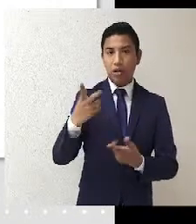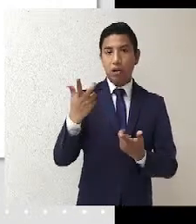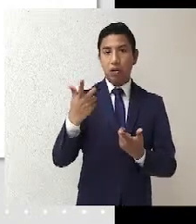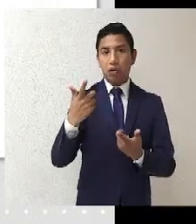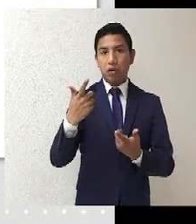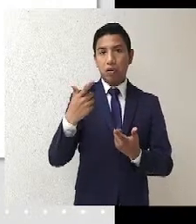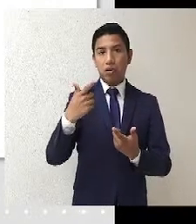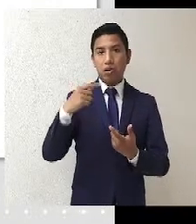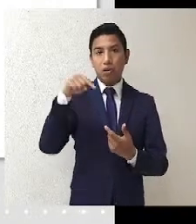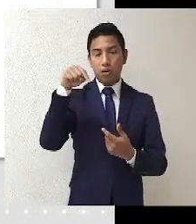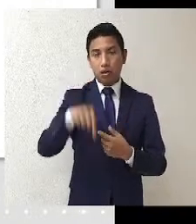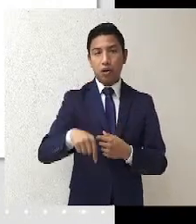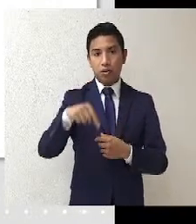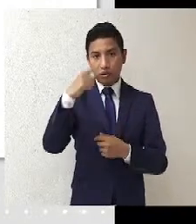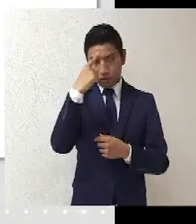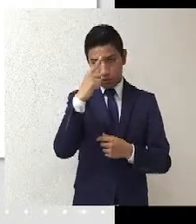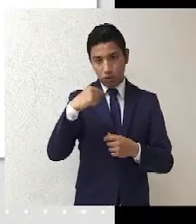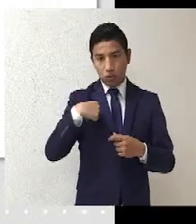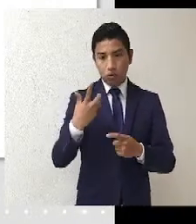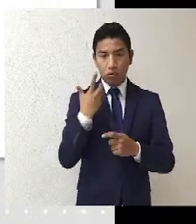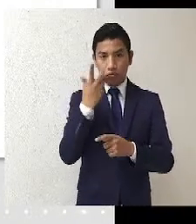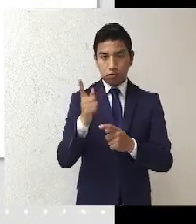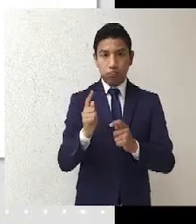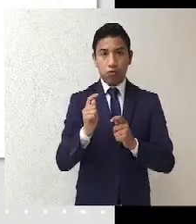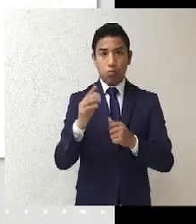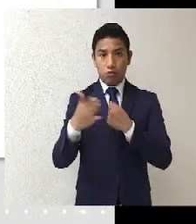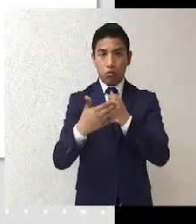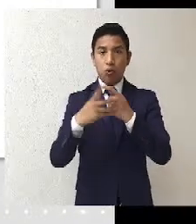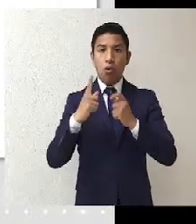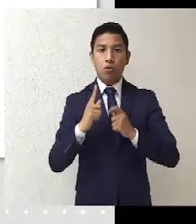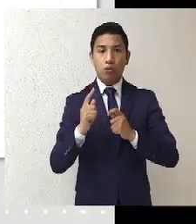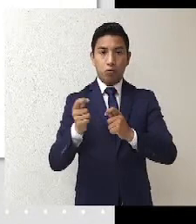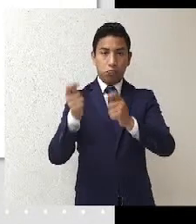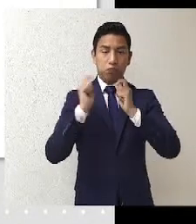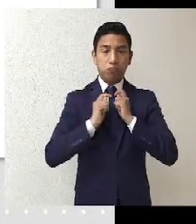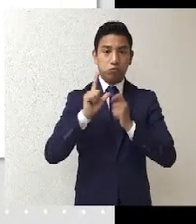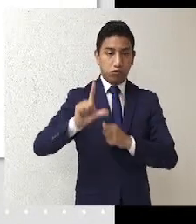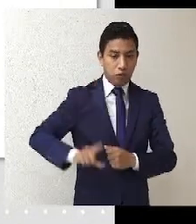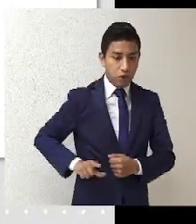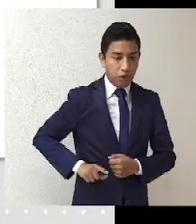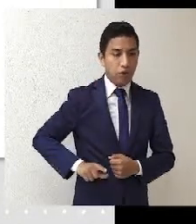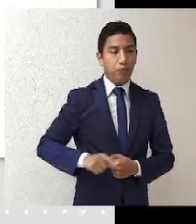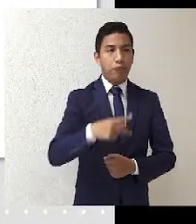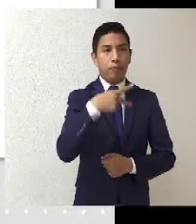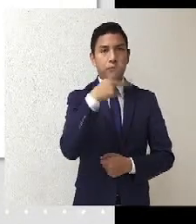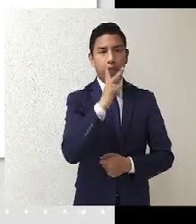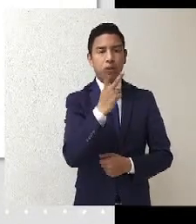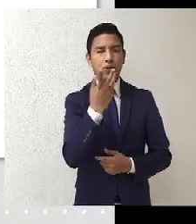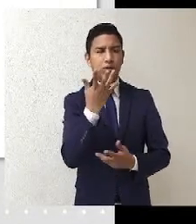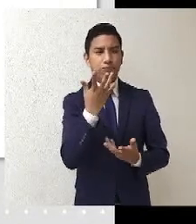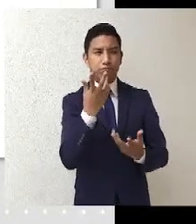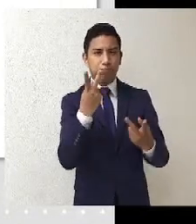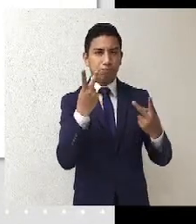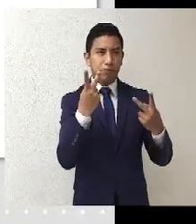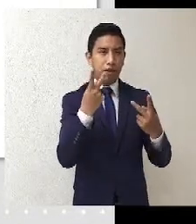sobre el juicio, o lo declara improcedente, pero como estaba reclamando omisiones, ordena que